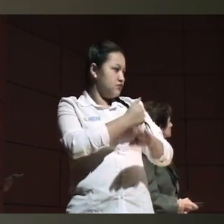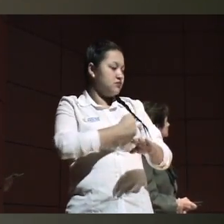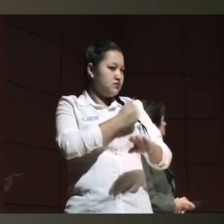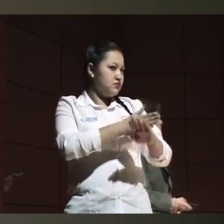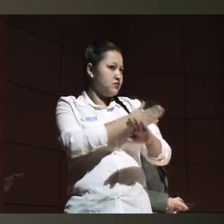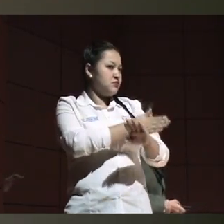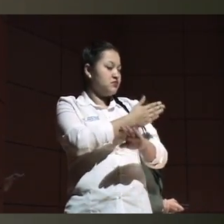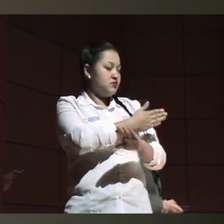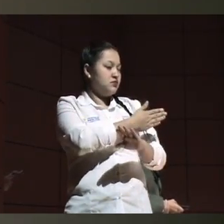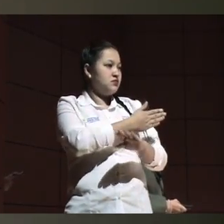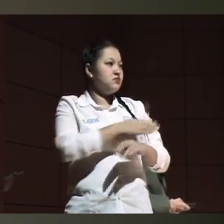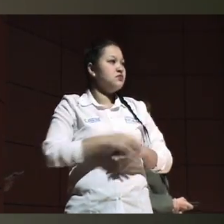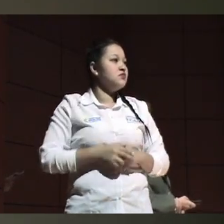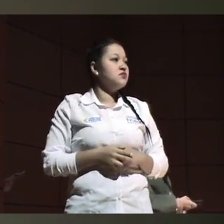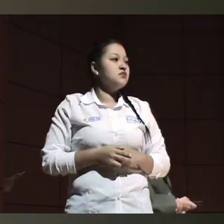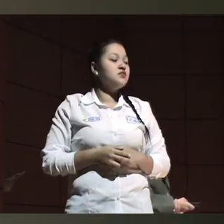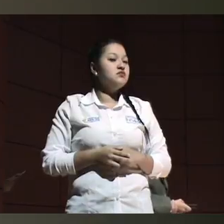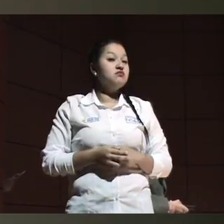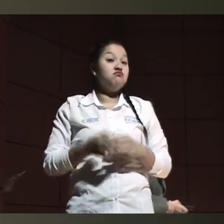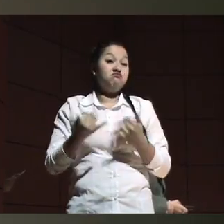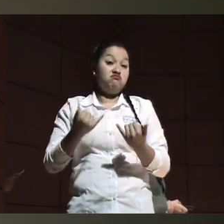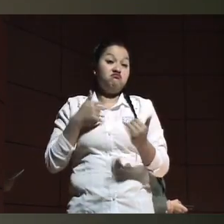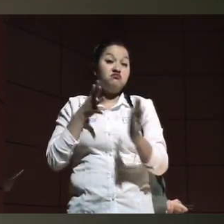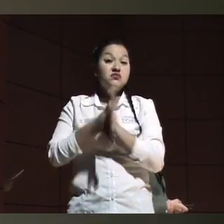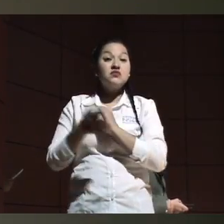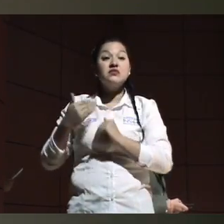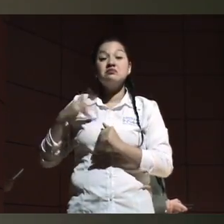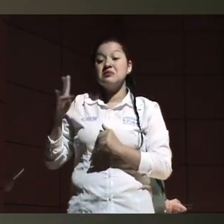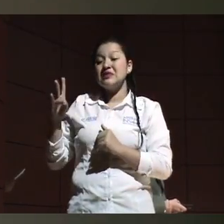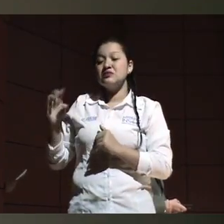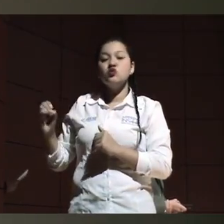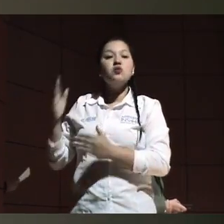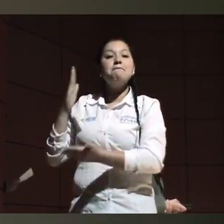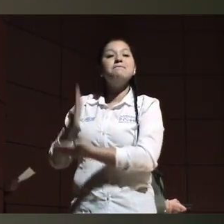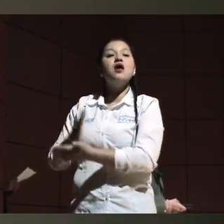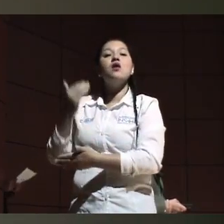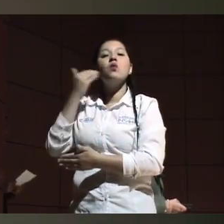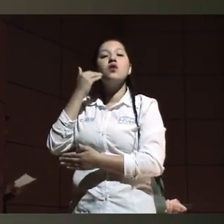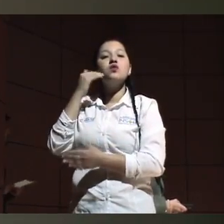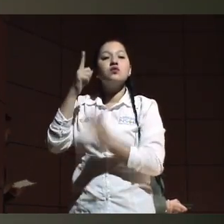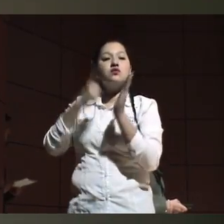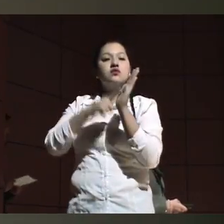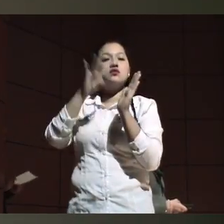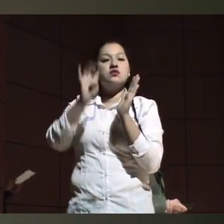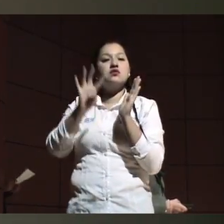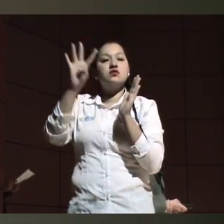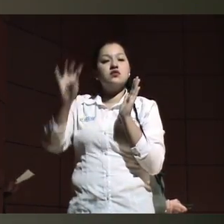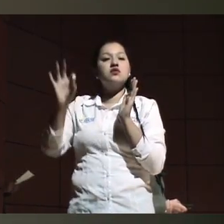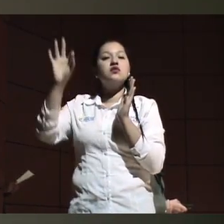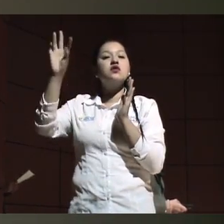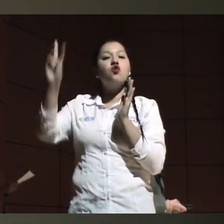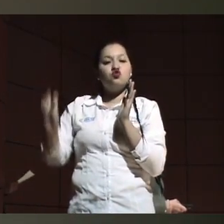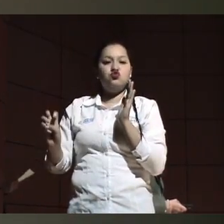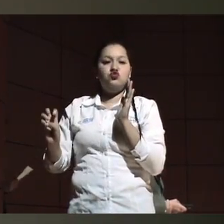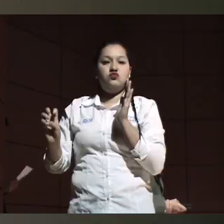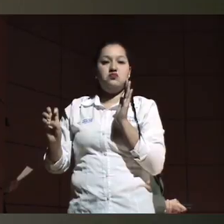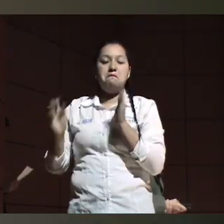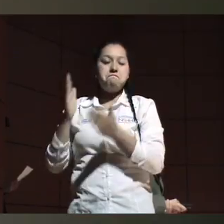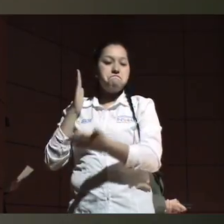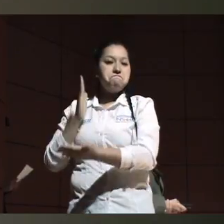A partir de esto, mi esposo está diagnosticado desde el año 1998. En el año 2007,